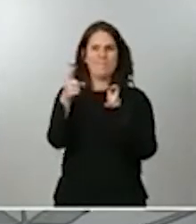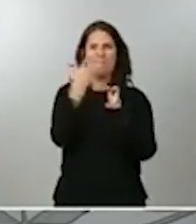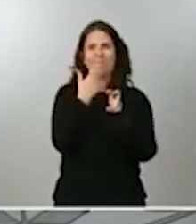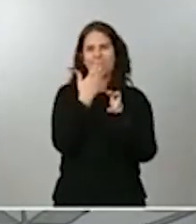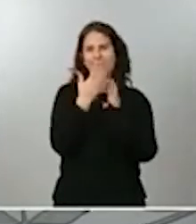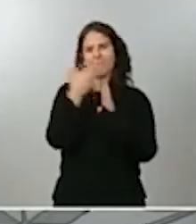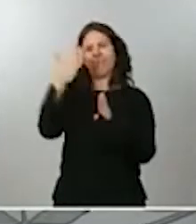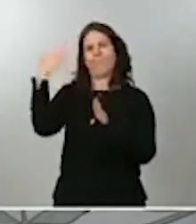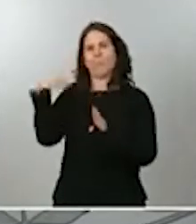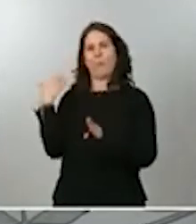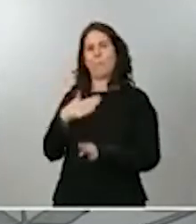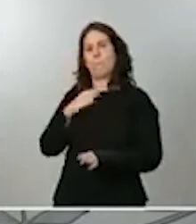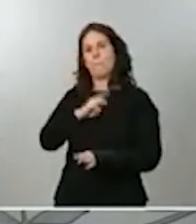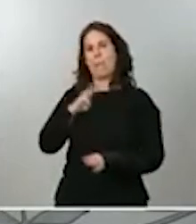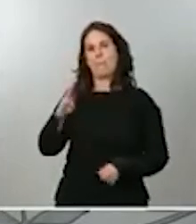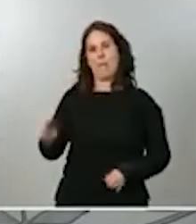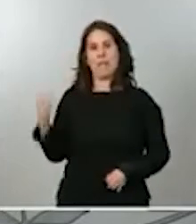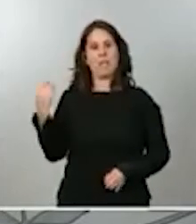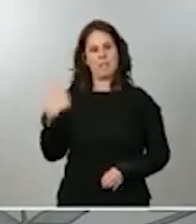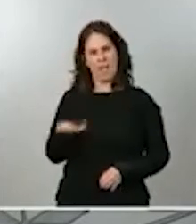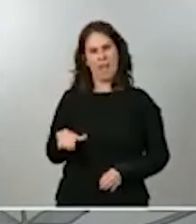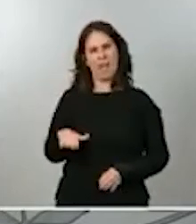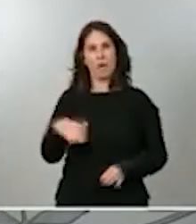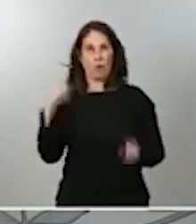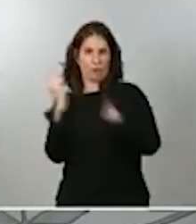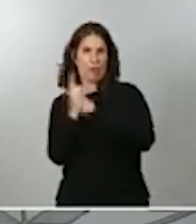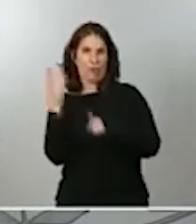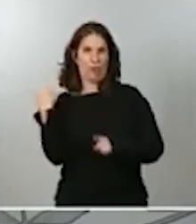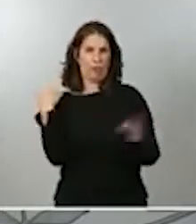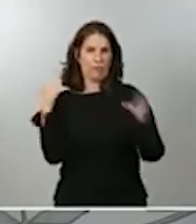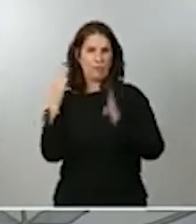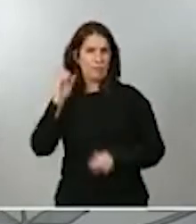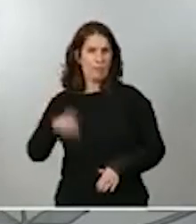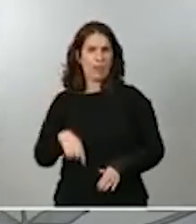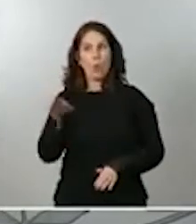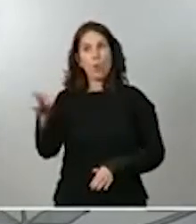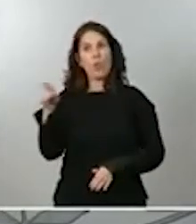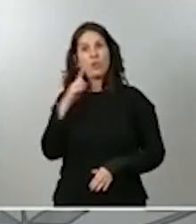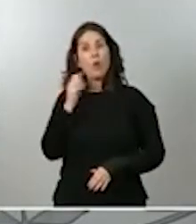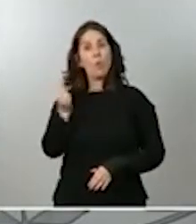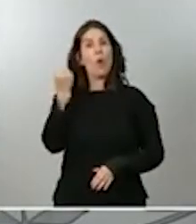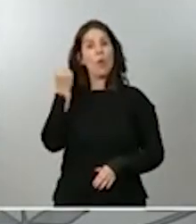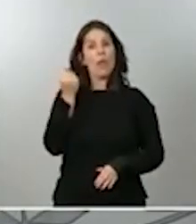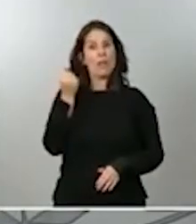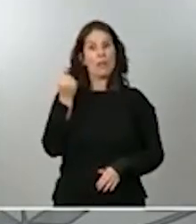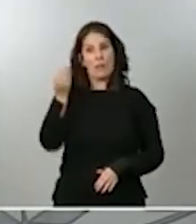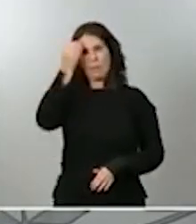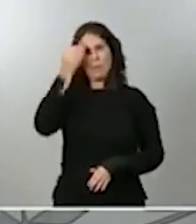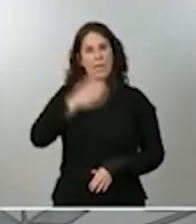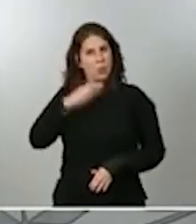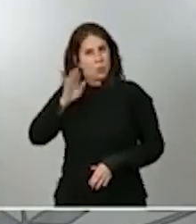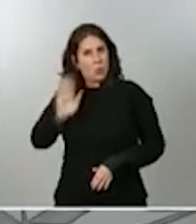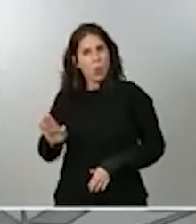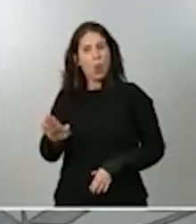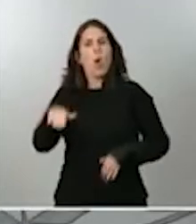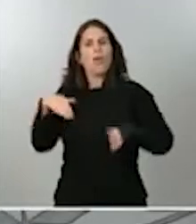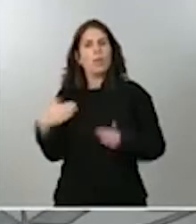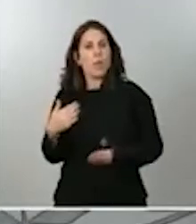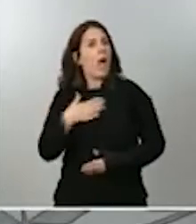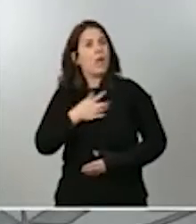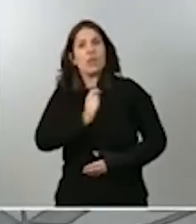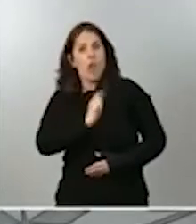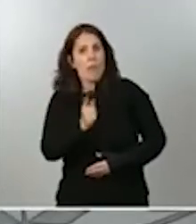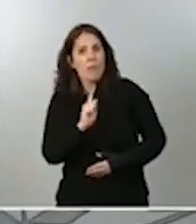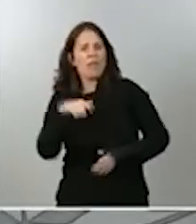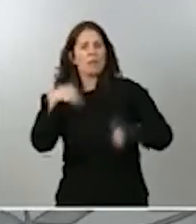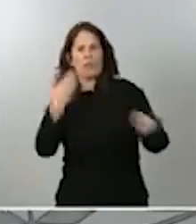oposición, es decir, cuando pierden el poder que creen que les pertenece, es cuando bloquean la renovación